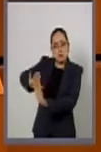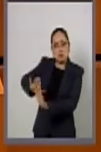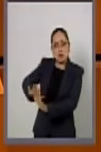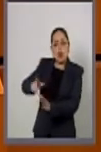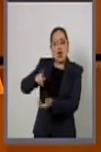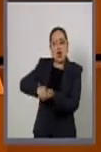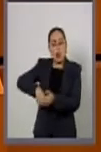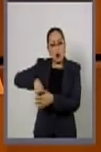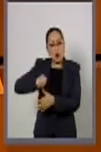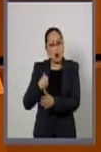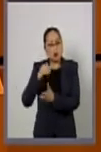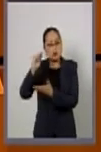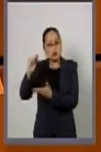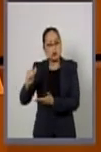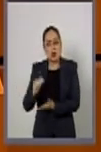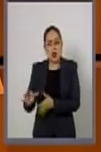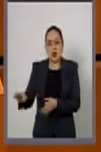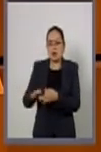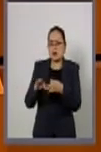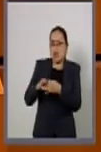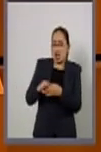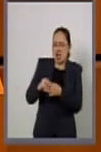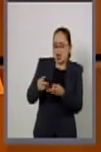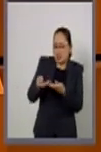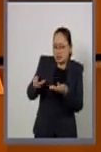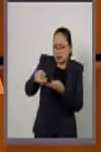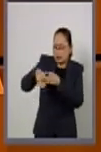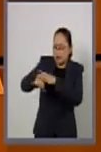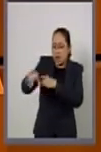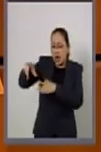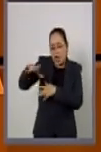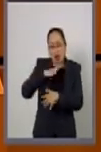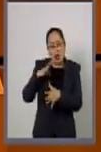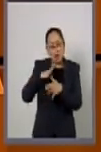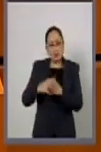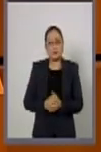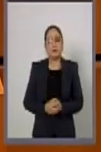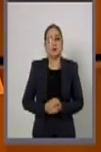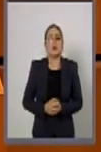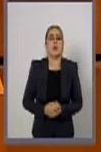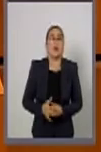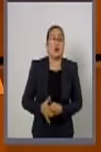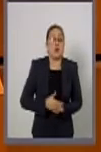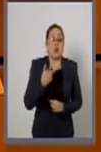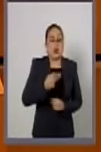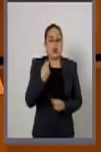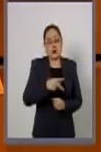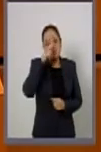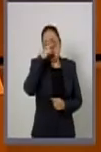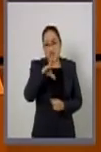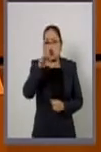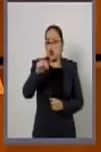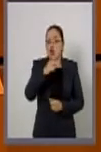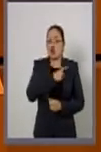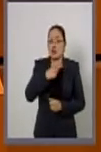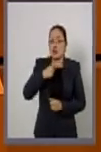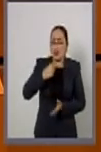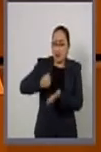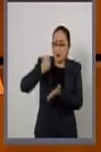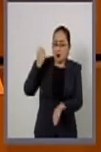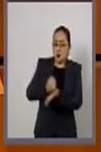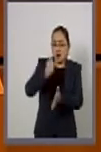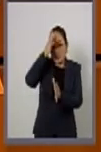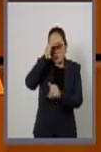confinamiento definitivo cerca de la superficie. Por todo esto, México no debe aprobar la Convención